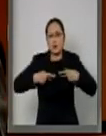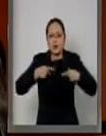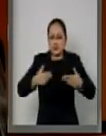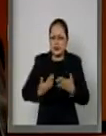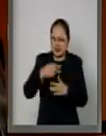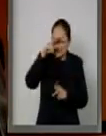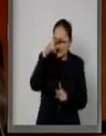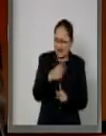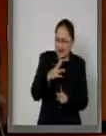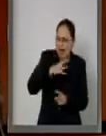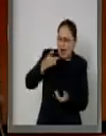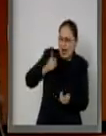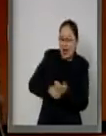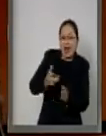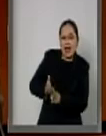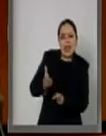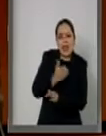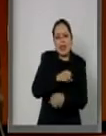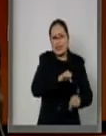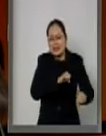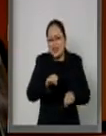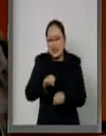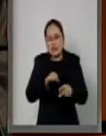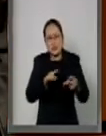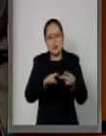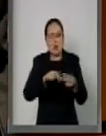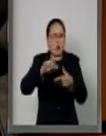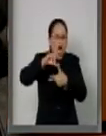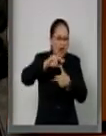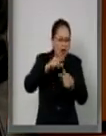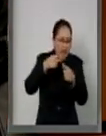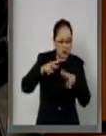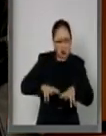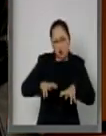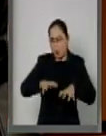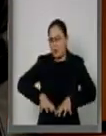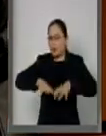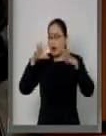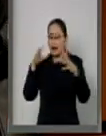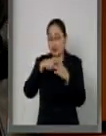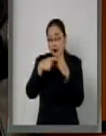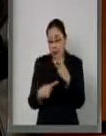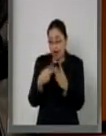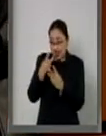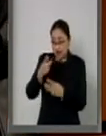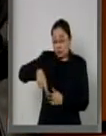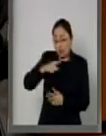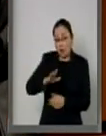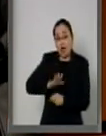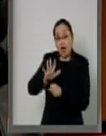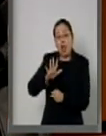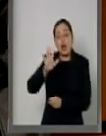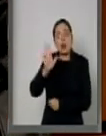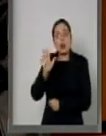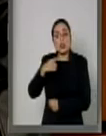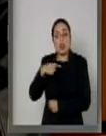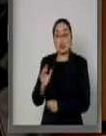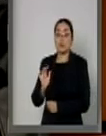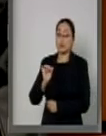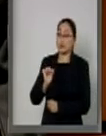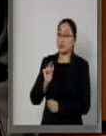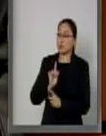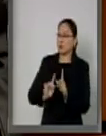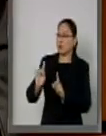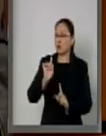afectados por estos fenómenos naturales. Es importante que